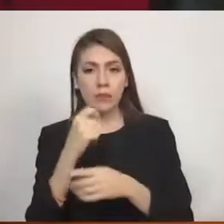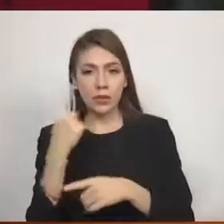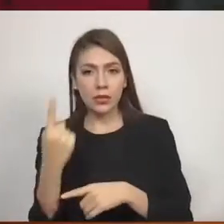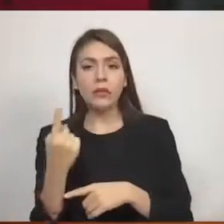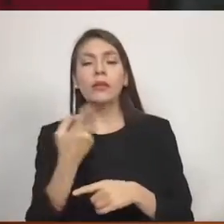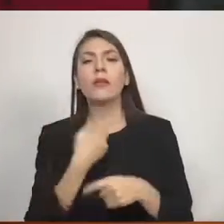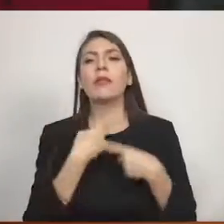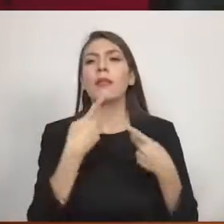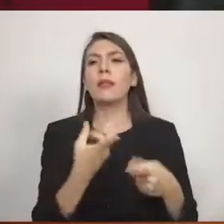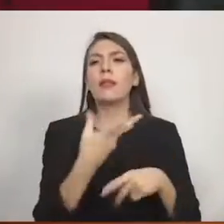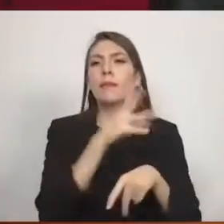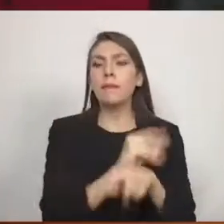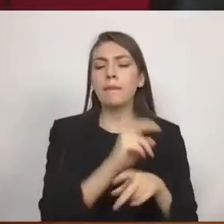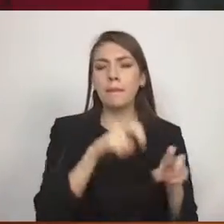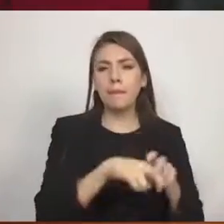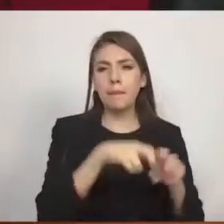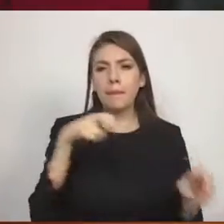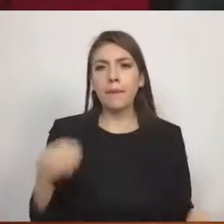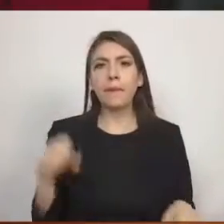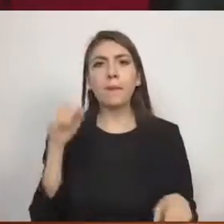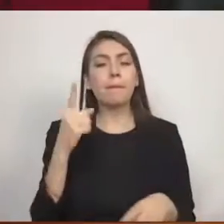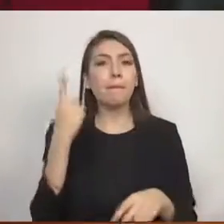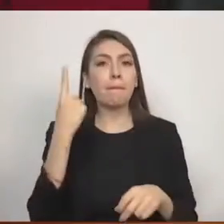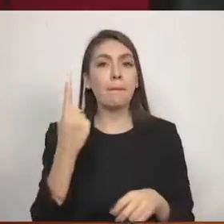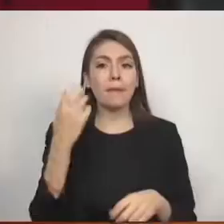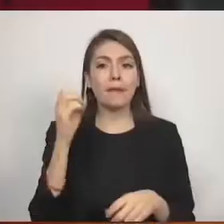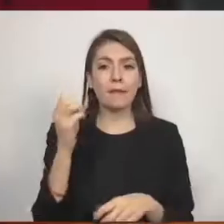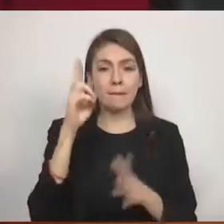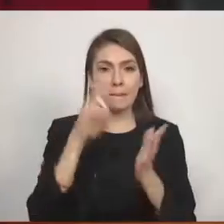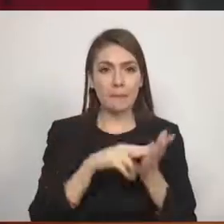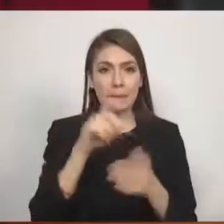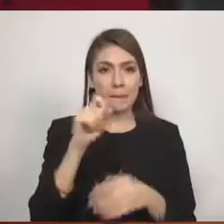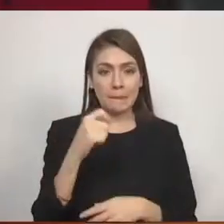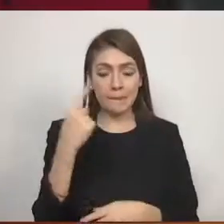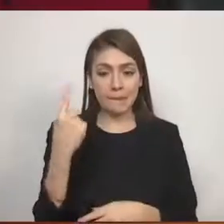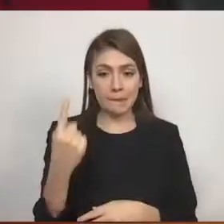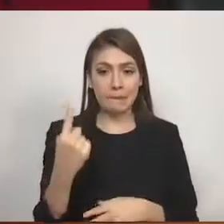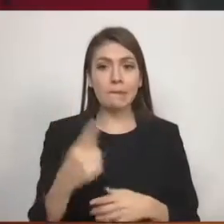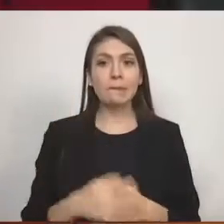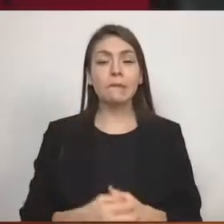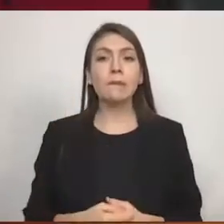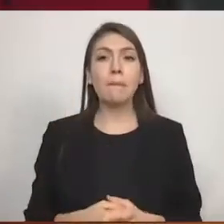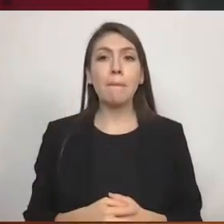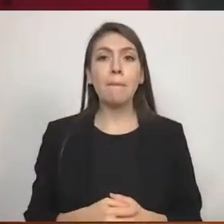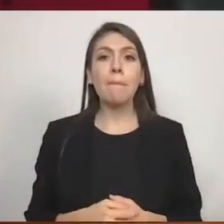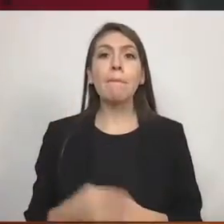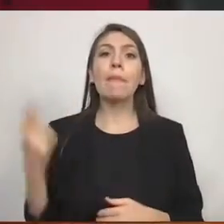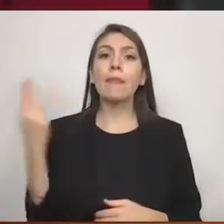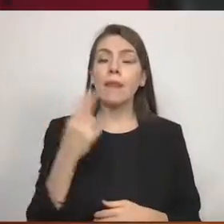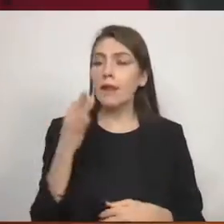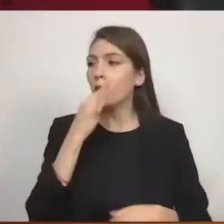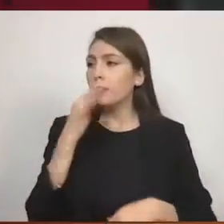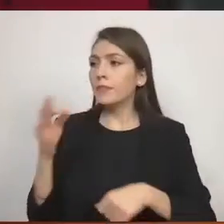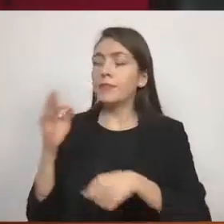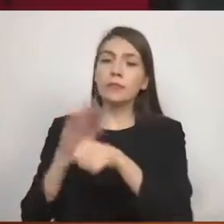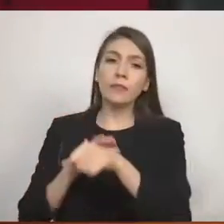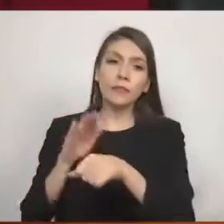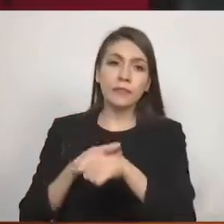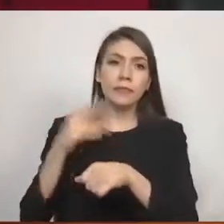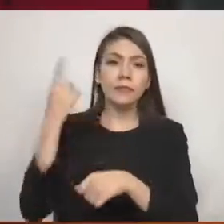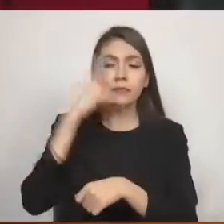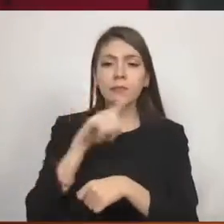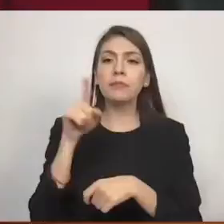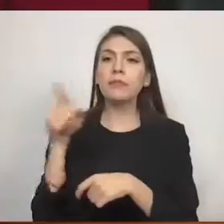septiembre de 2021, y se le instilló informar al Ejecutivo Estatal con el fin de promover